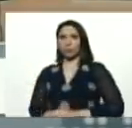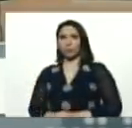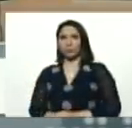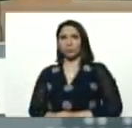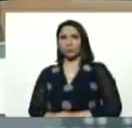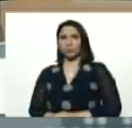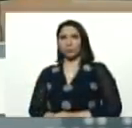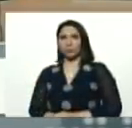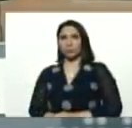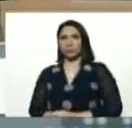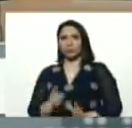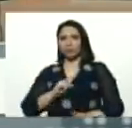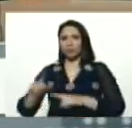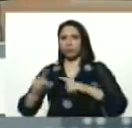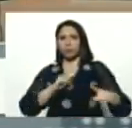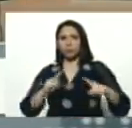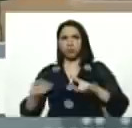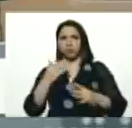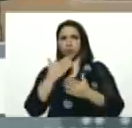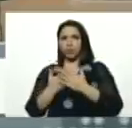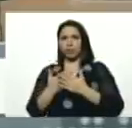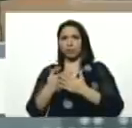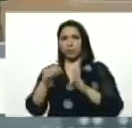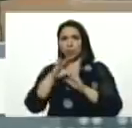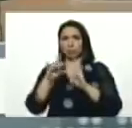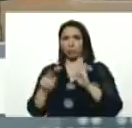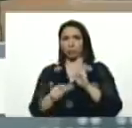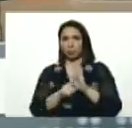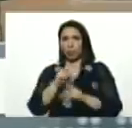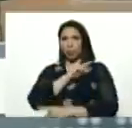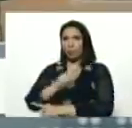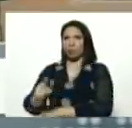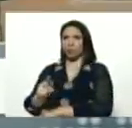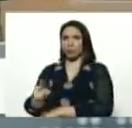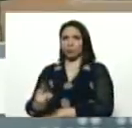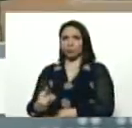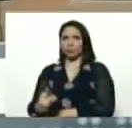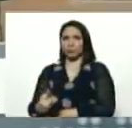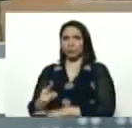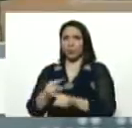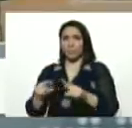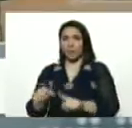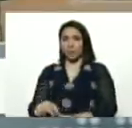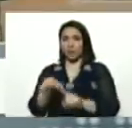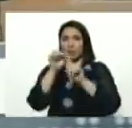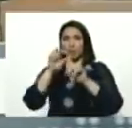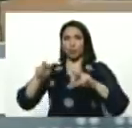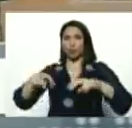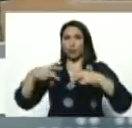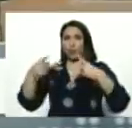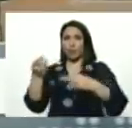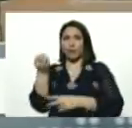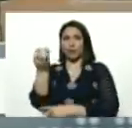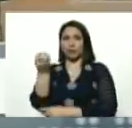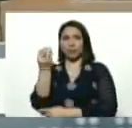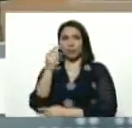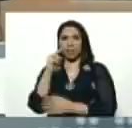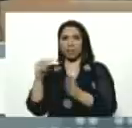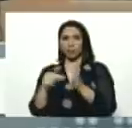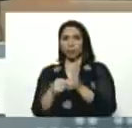mandatado por esta constitución, obligatorio, para elegir una nueva, asamblea nacional,